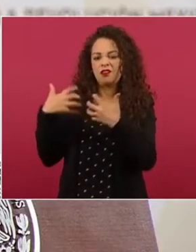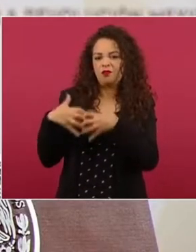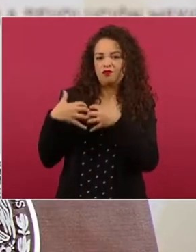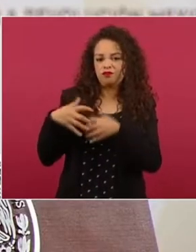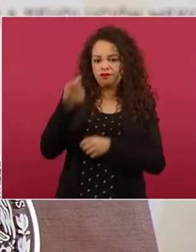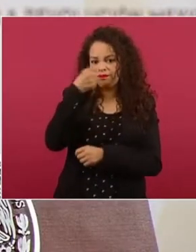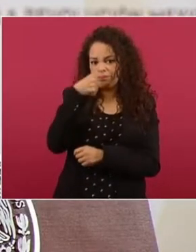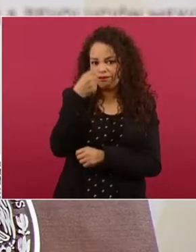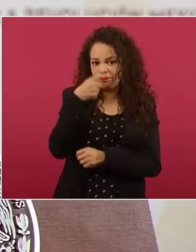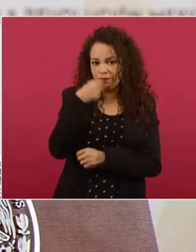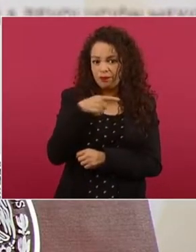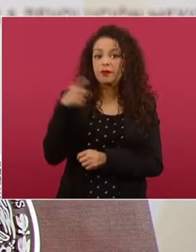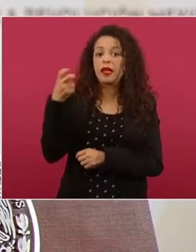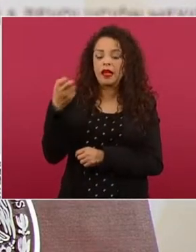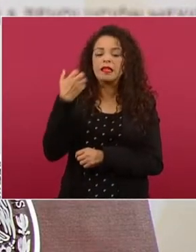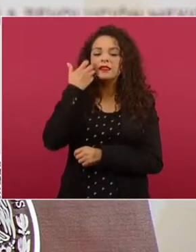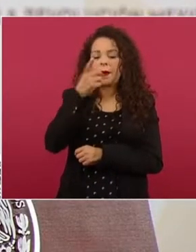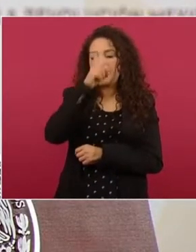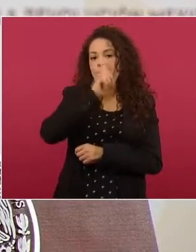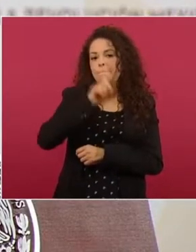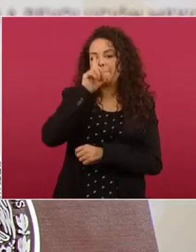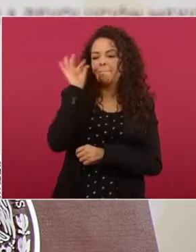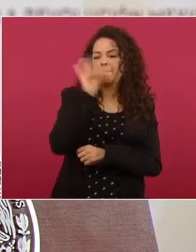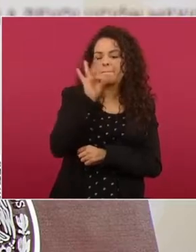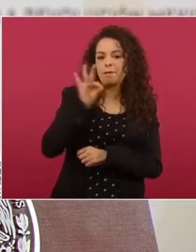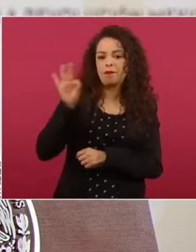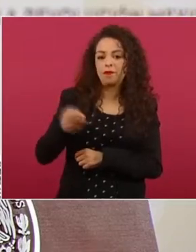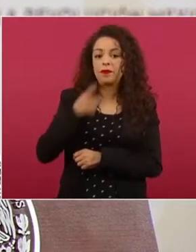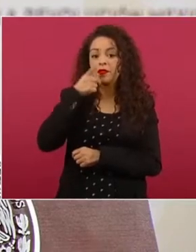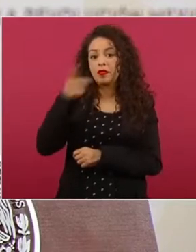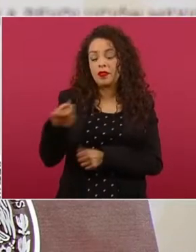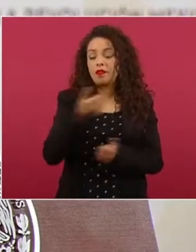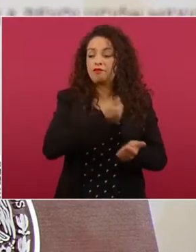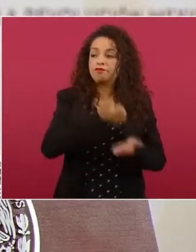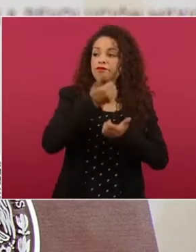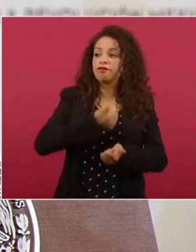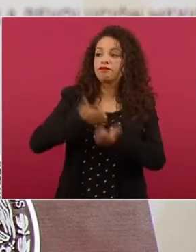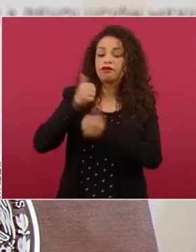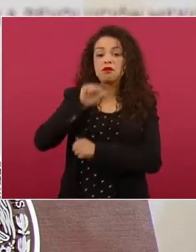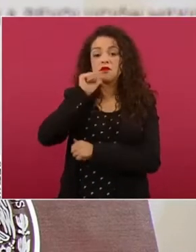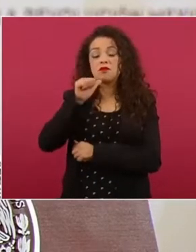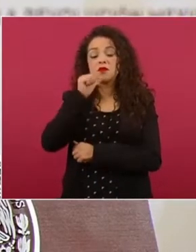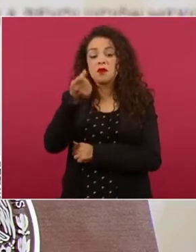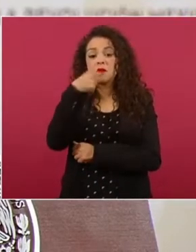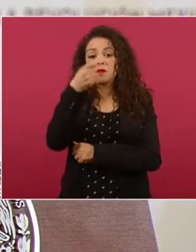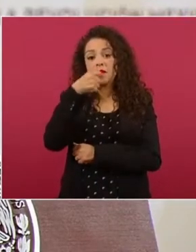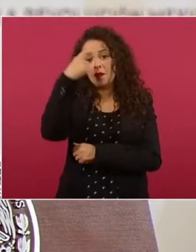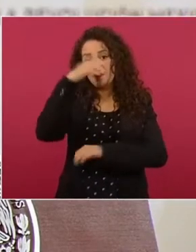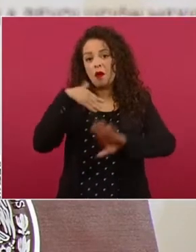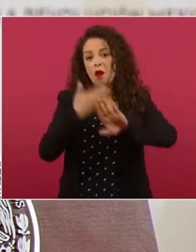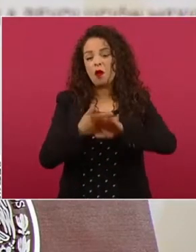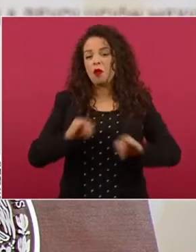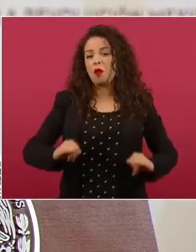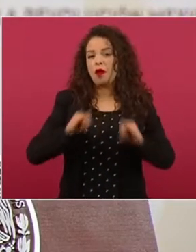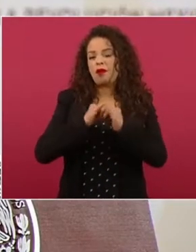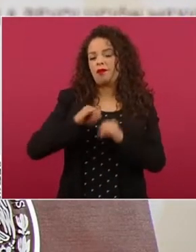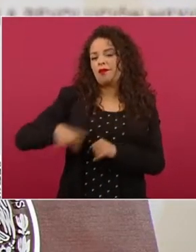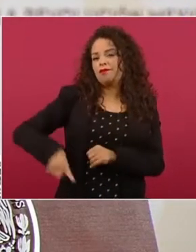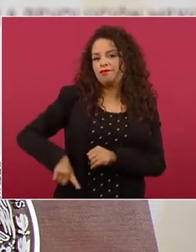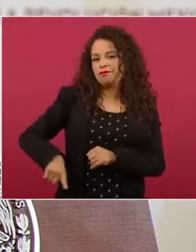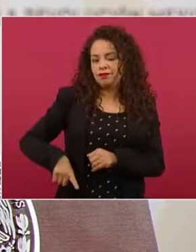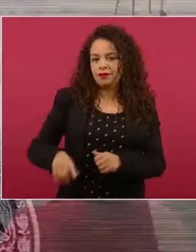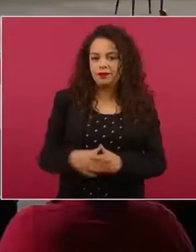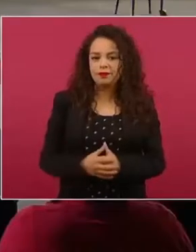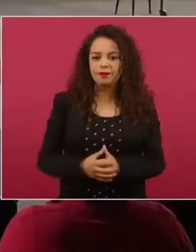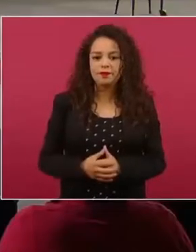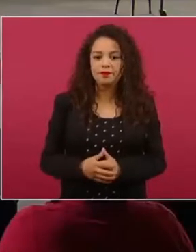de medicamentos e insumos por instituciones públicas. Contrario a lo que dice Reforma, el